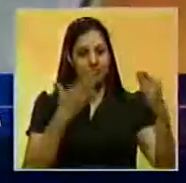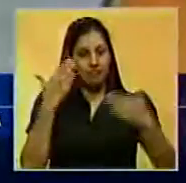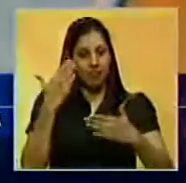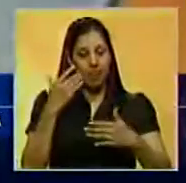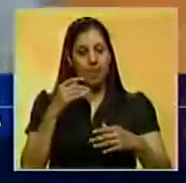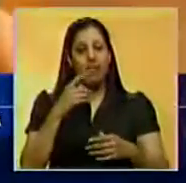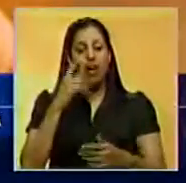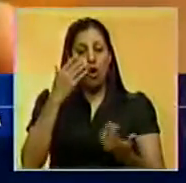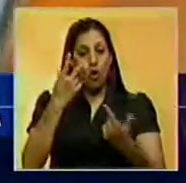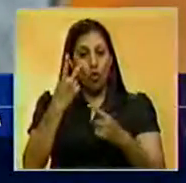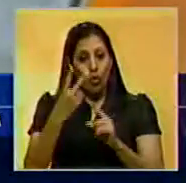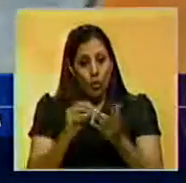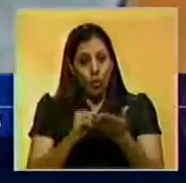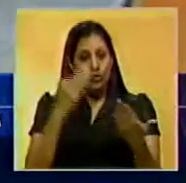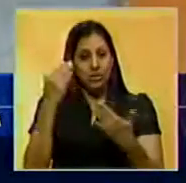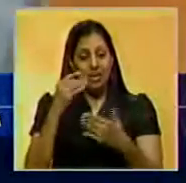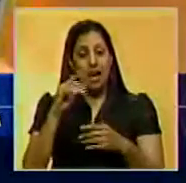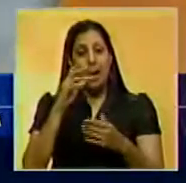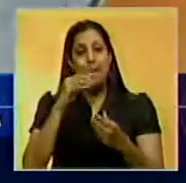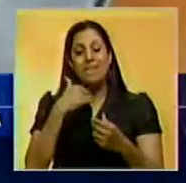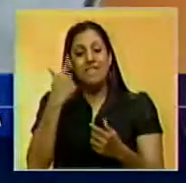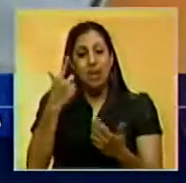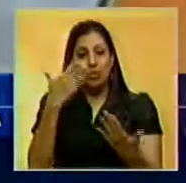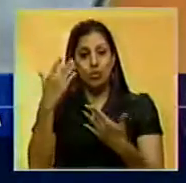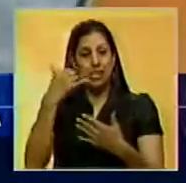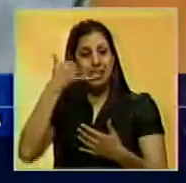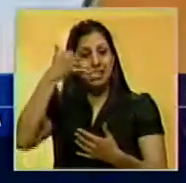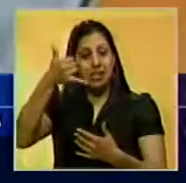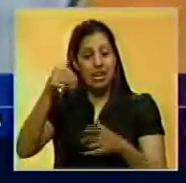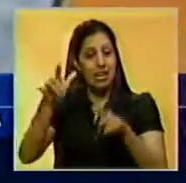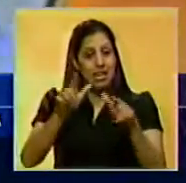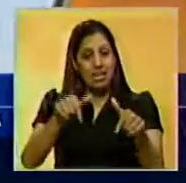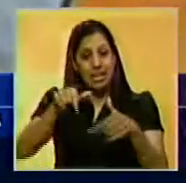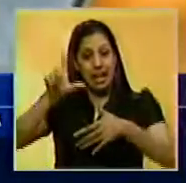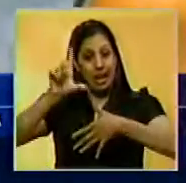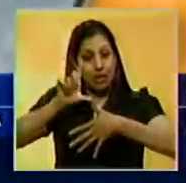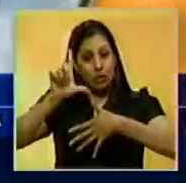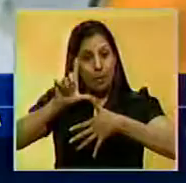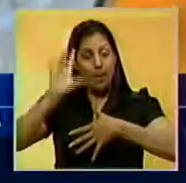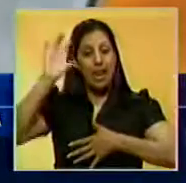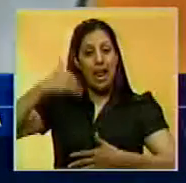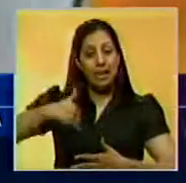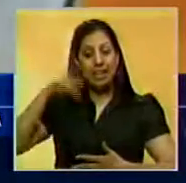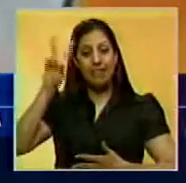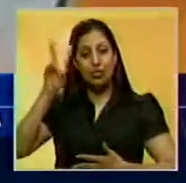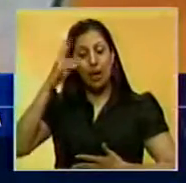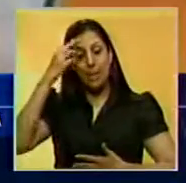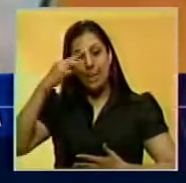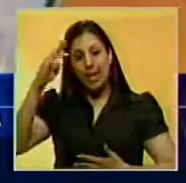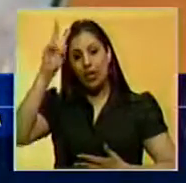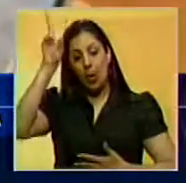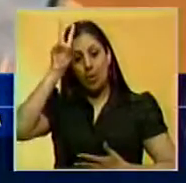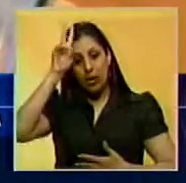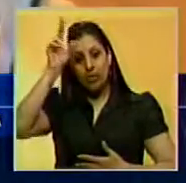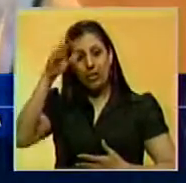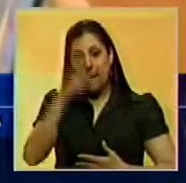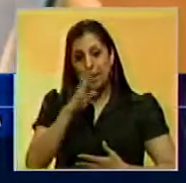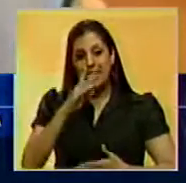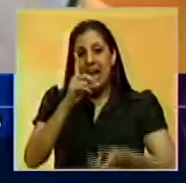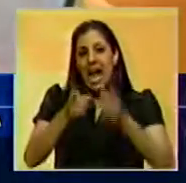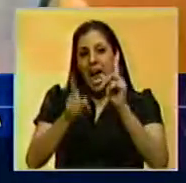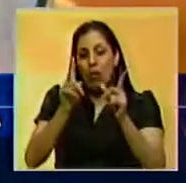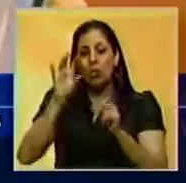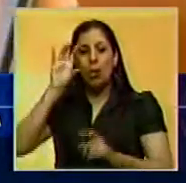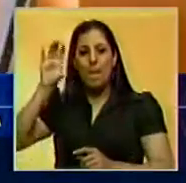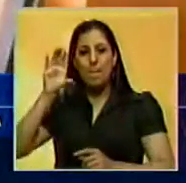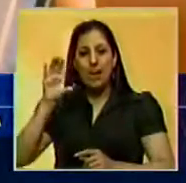Pokémon Go, la popular aplicación para celulares, ya está disponible en Latinoamérica. Argentina, Venezuela, México, Perú y Brasil son algunos de